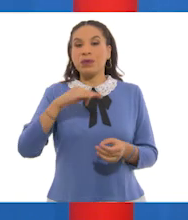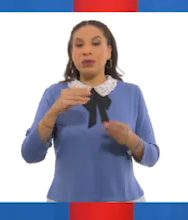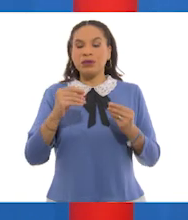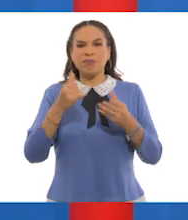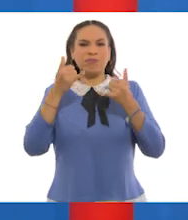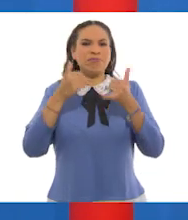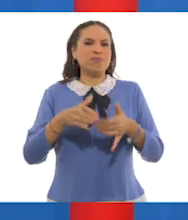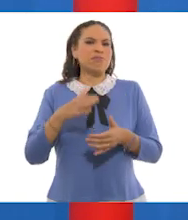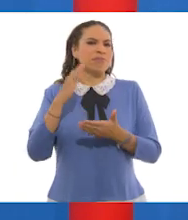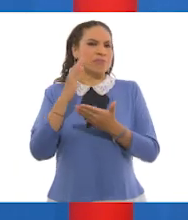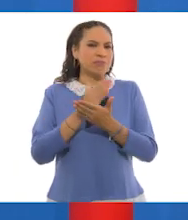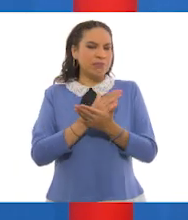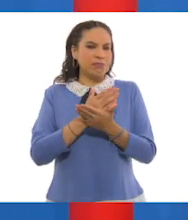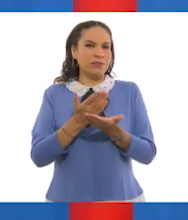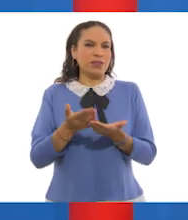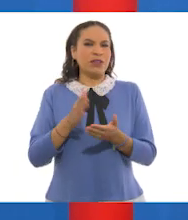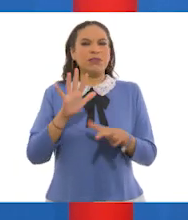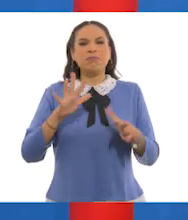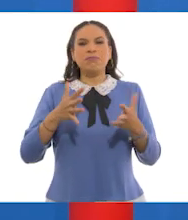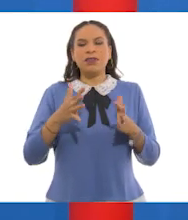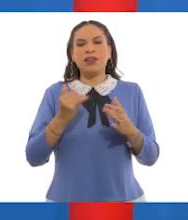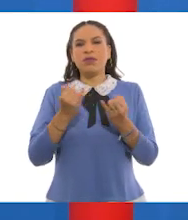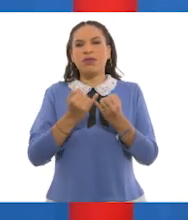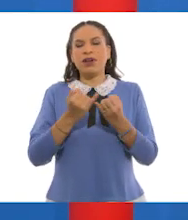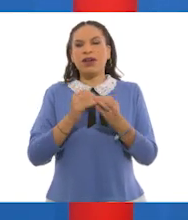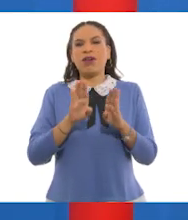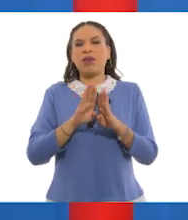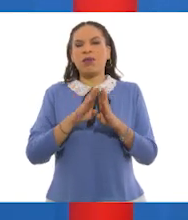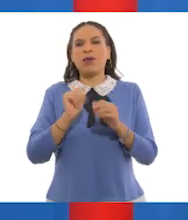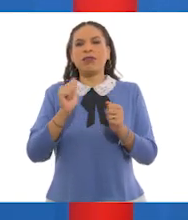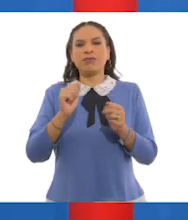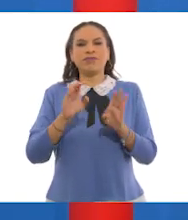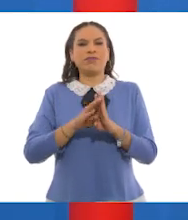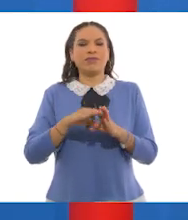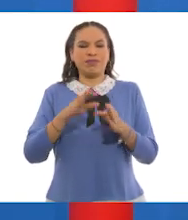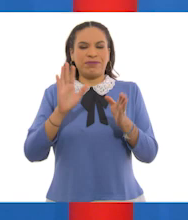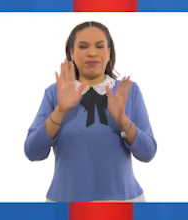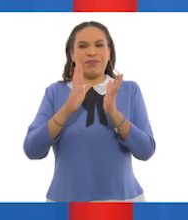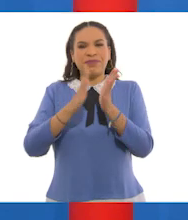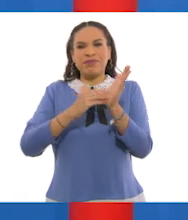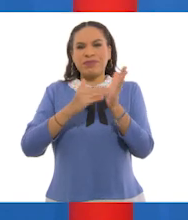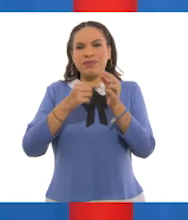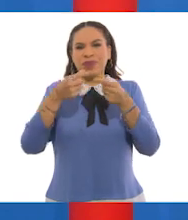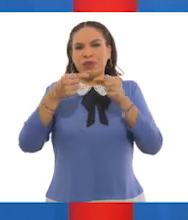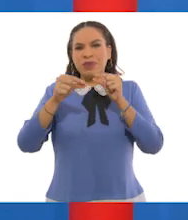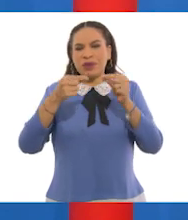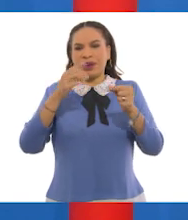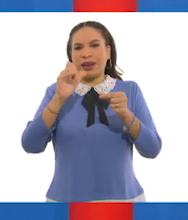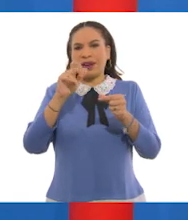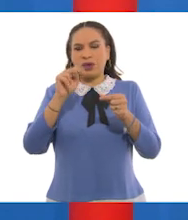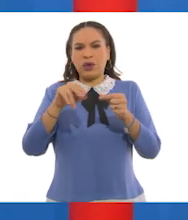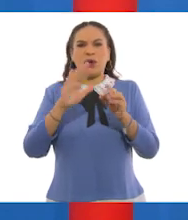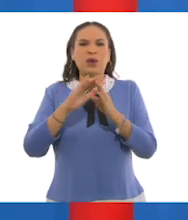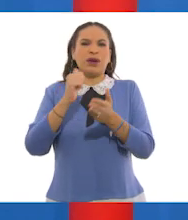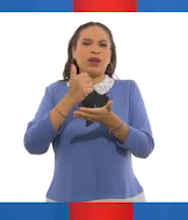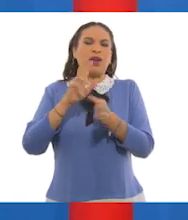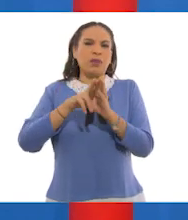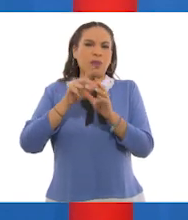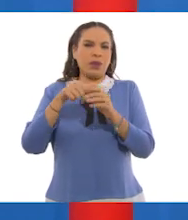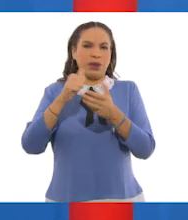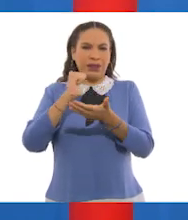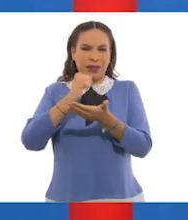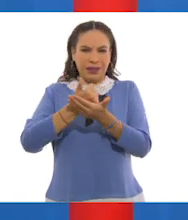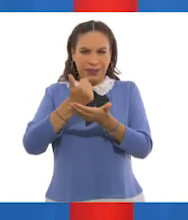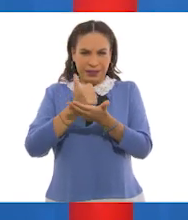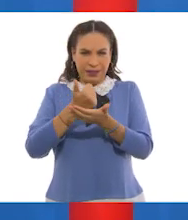no pesa mucho, es más o menos como el cartón, y bueno, una lata o una botella de plástico parecen ser